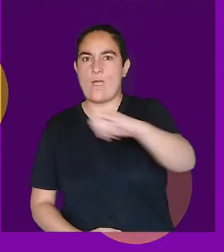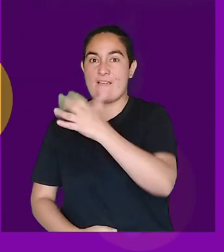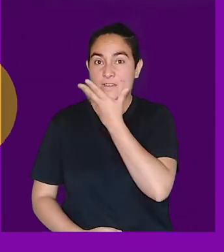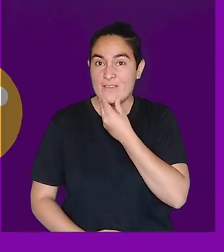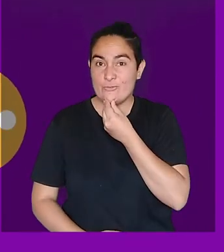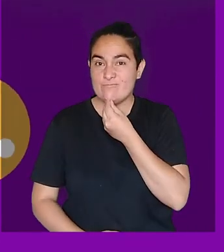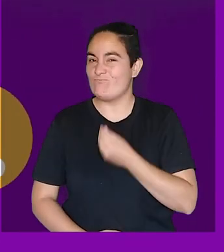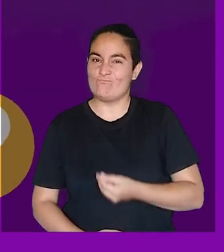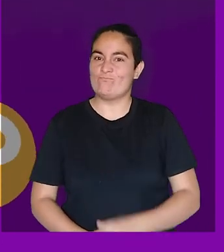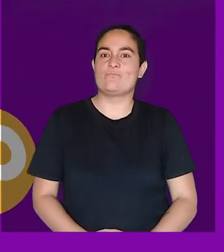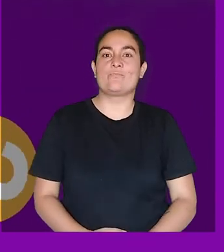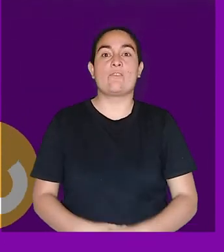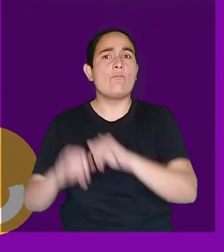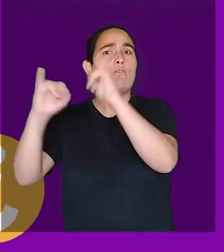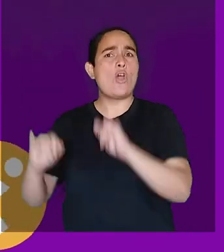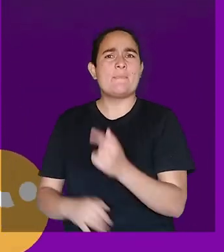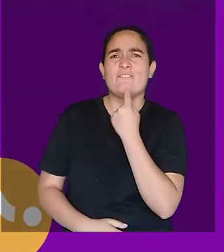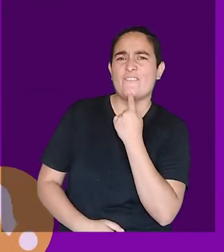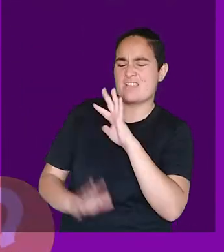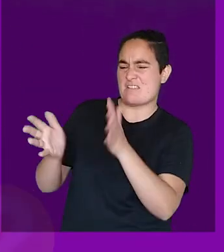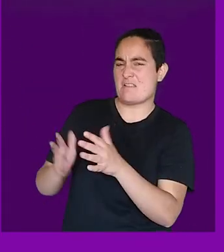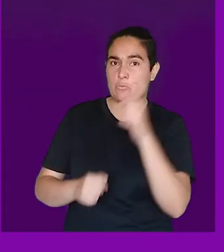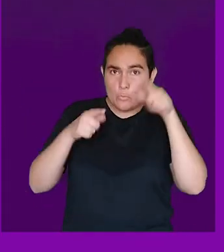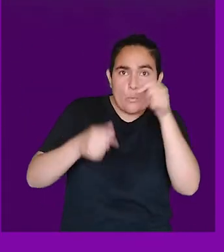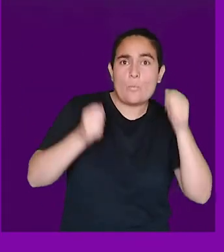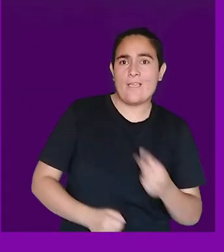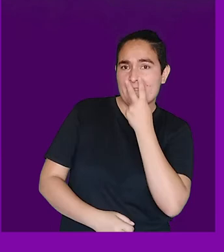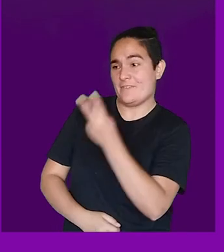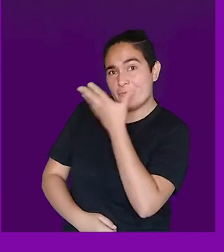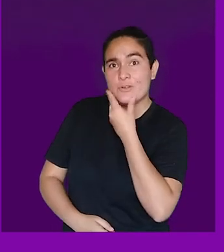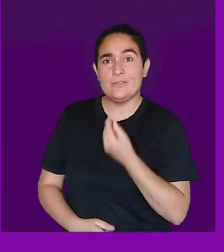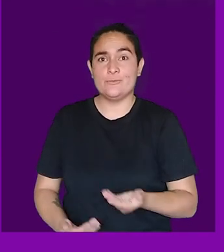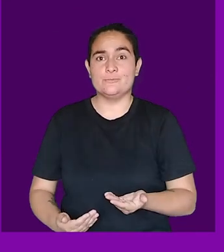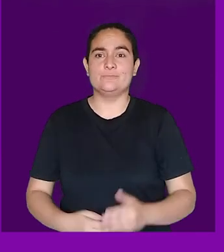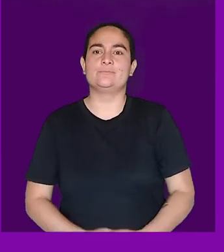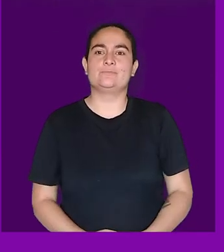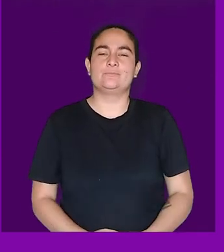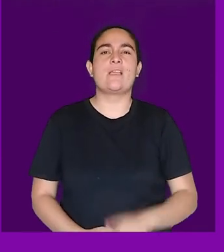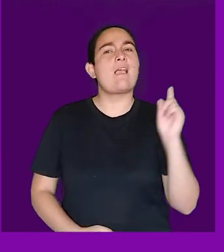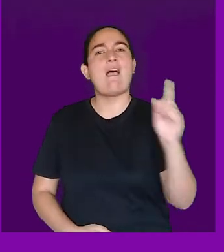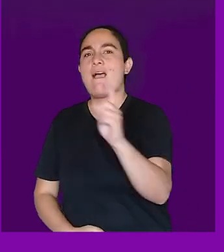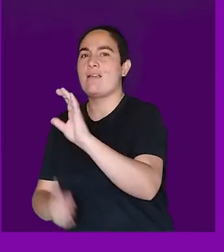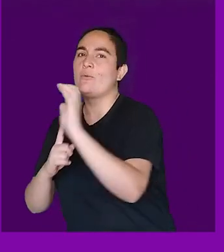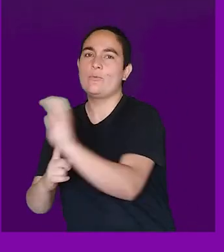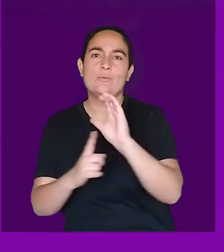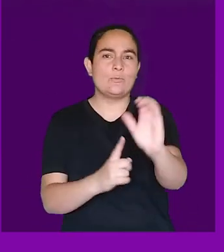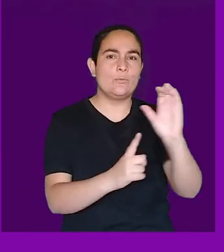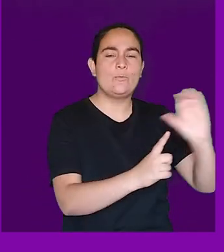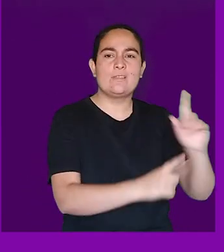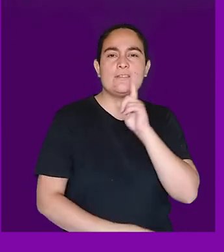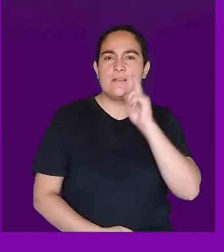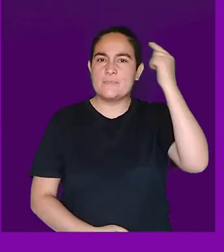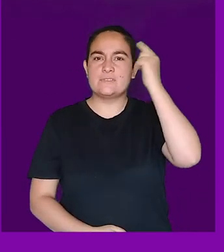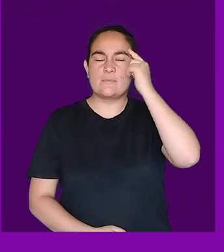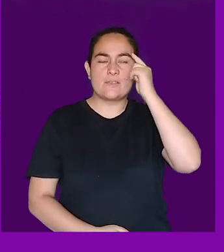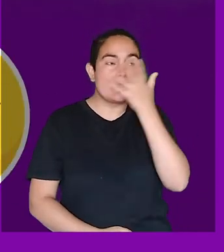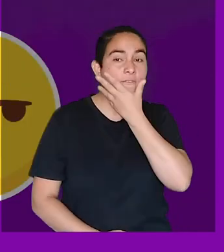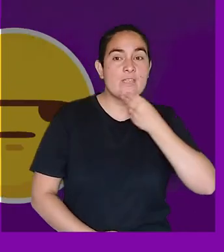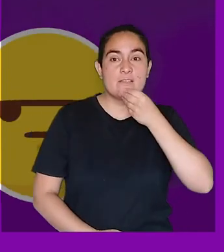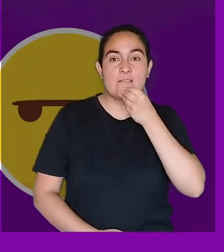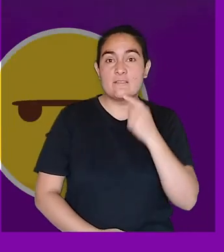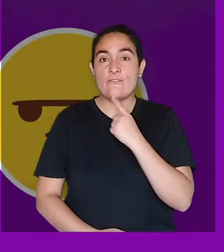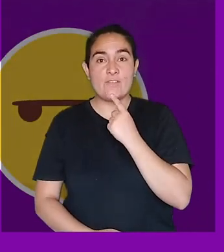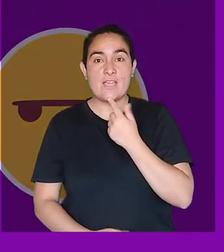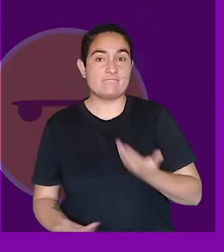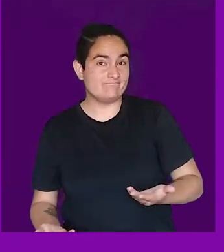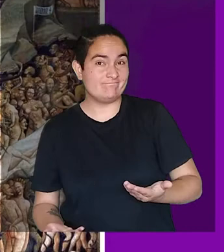¿Es la belleza subjetiva? ¿Puede ser bello lo feo? Cada cultura junto a su concepción de belleza posee una